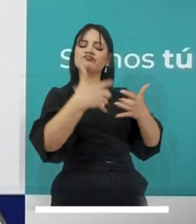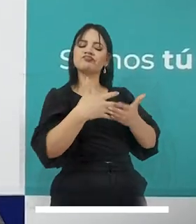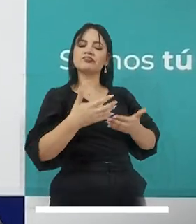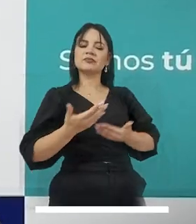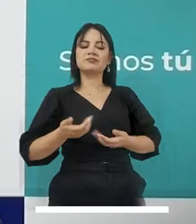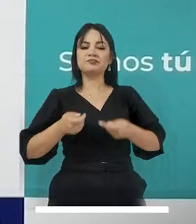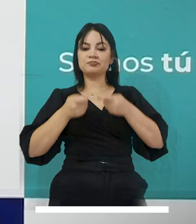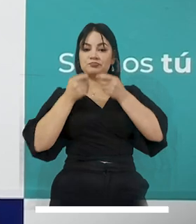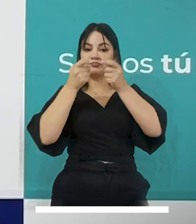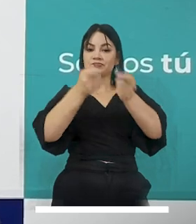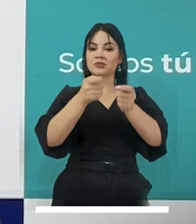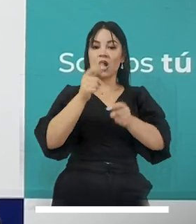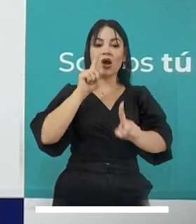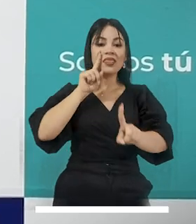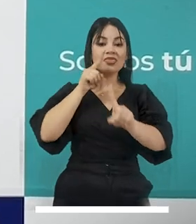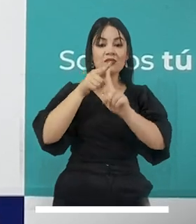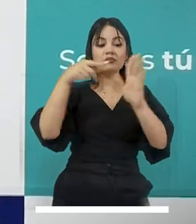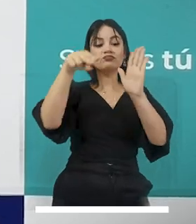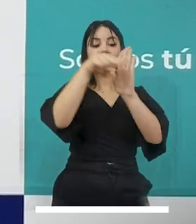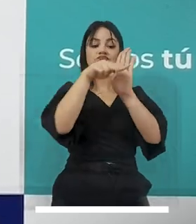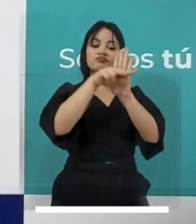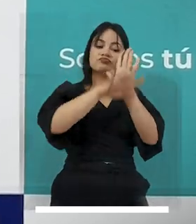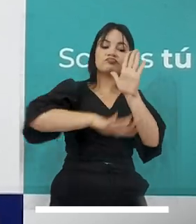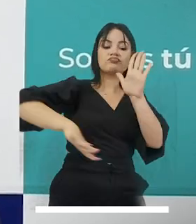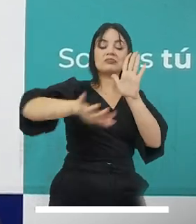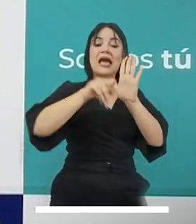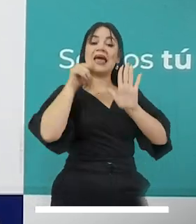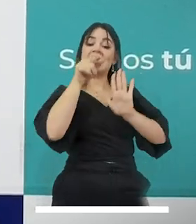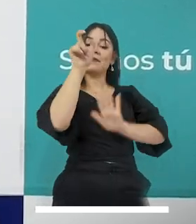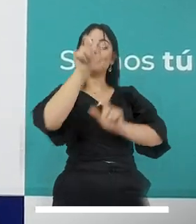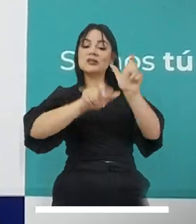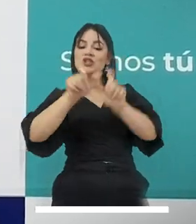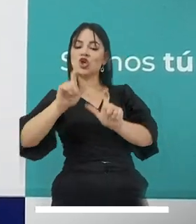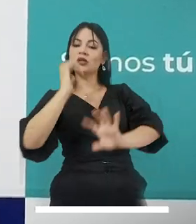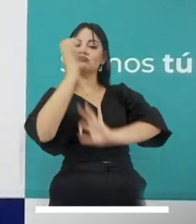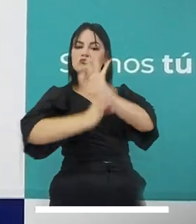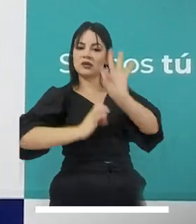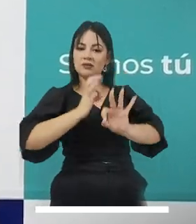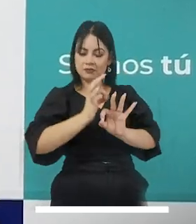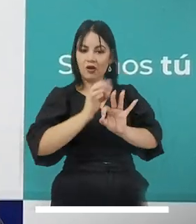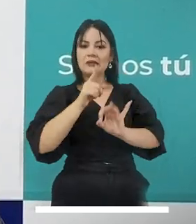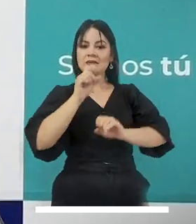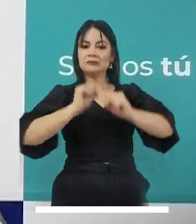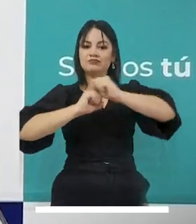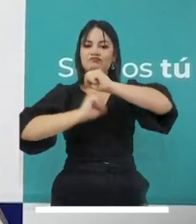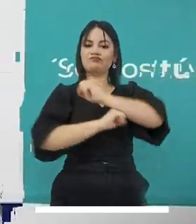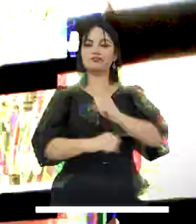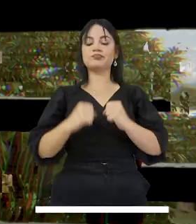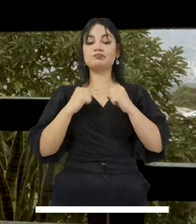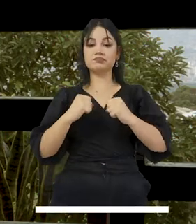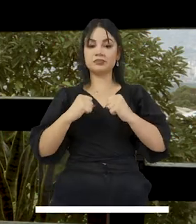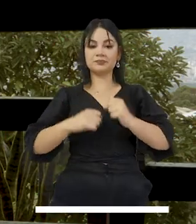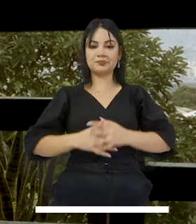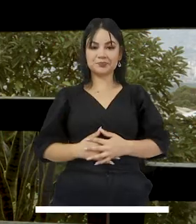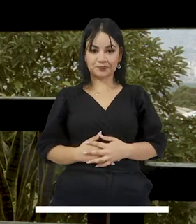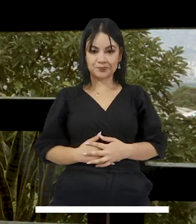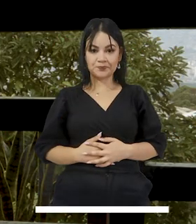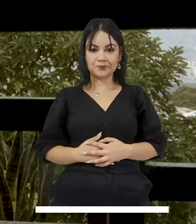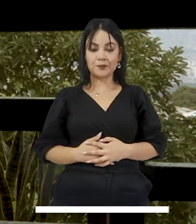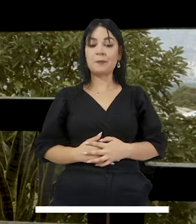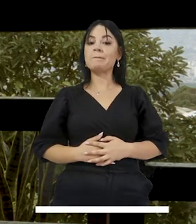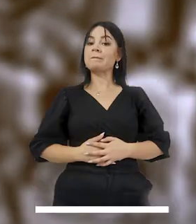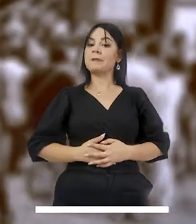enmienda para que esa política pública de cuidadores sea fortalecida. Es demasiado